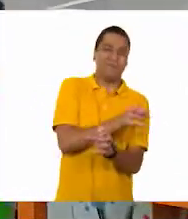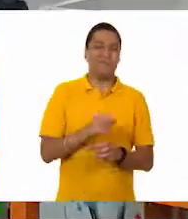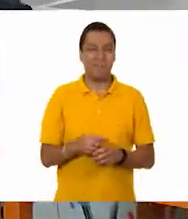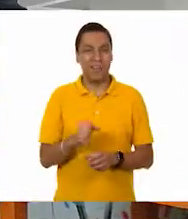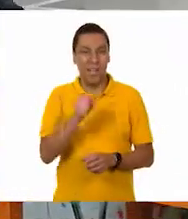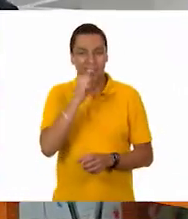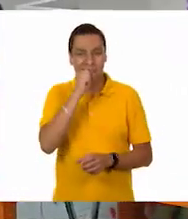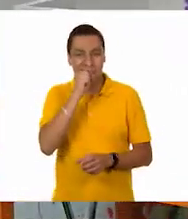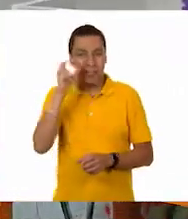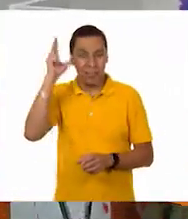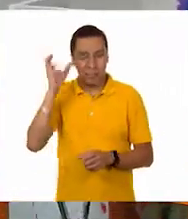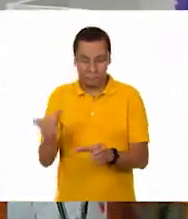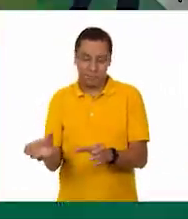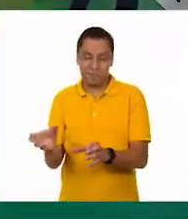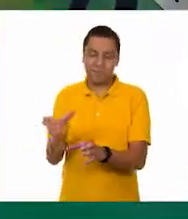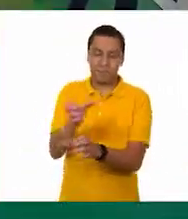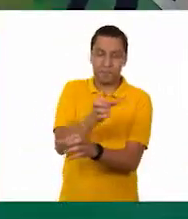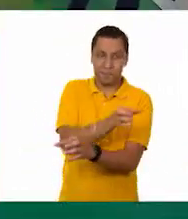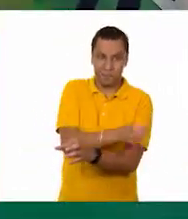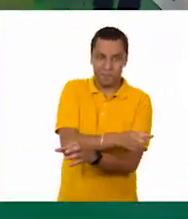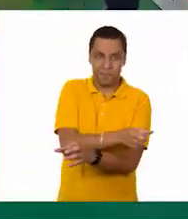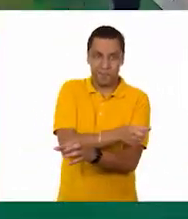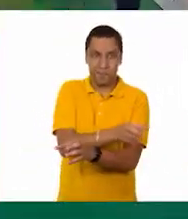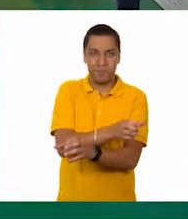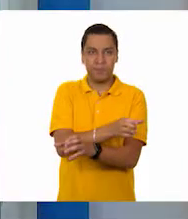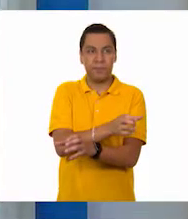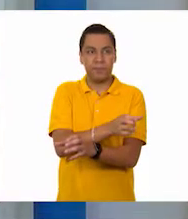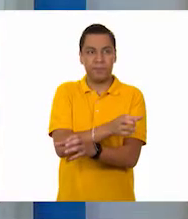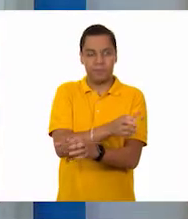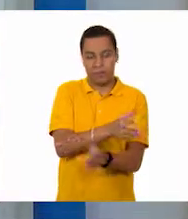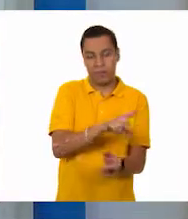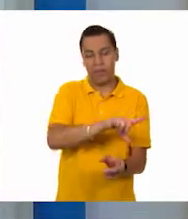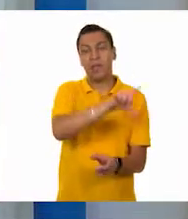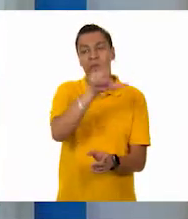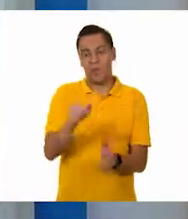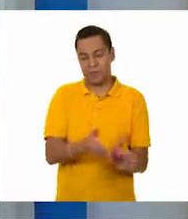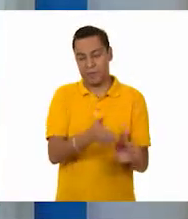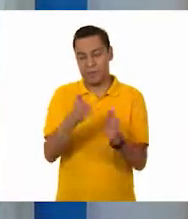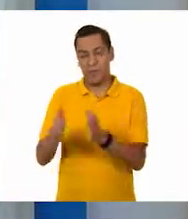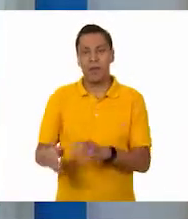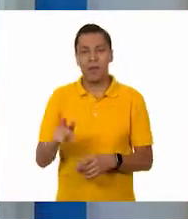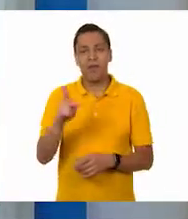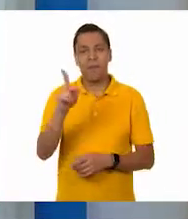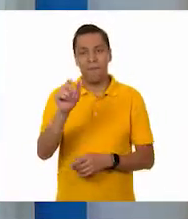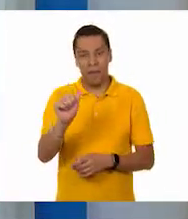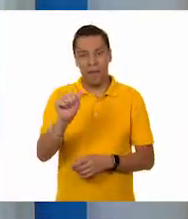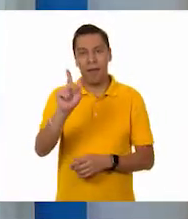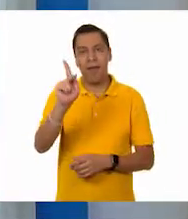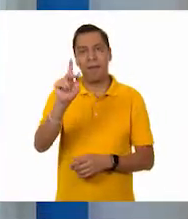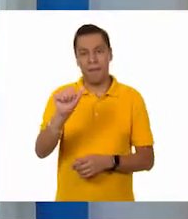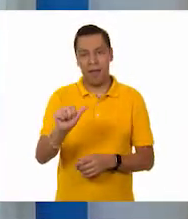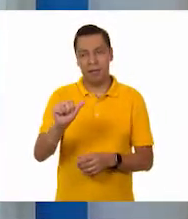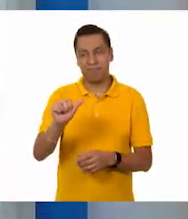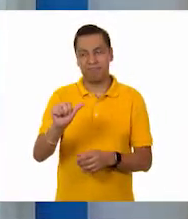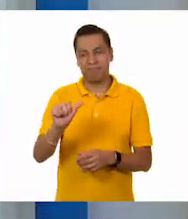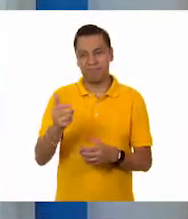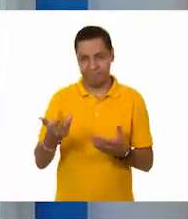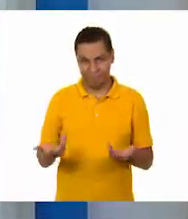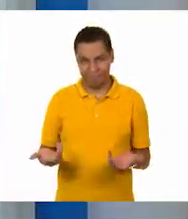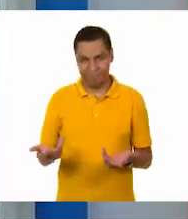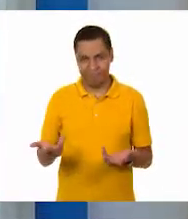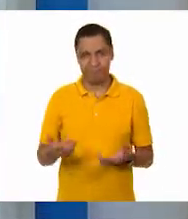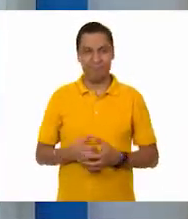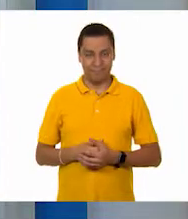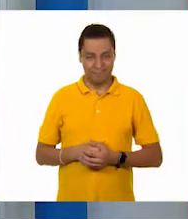claro, el lugar. Ajá. Y entonces ahora nos quedaría comprobar la papa y el jitomate. La